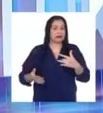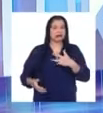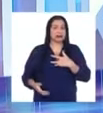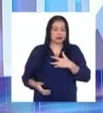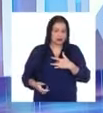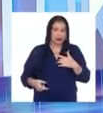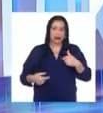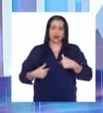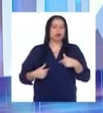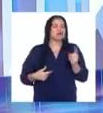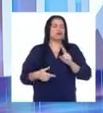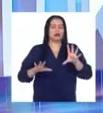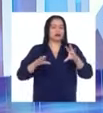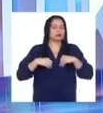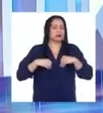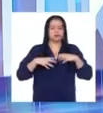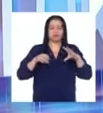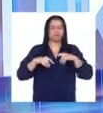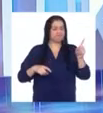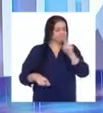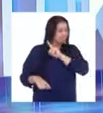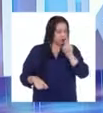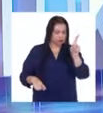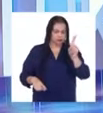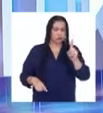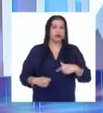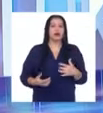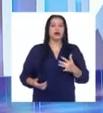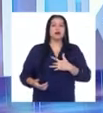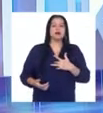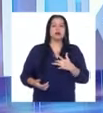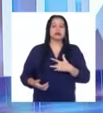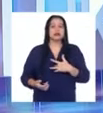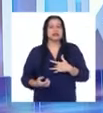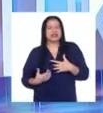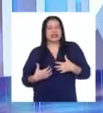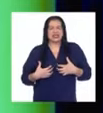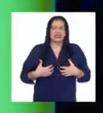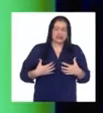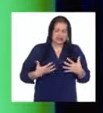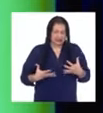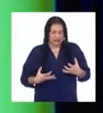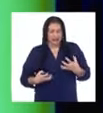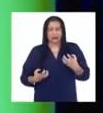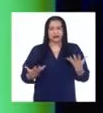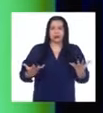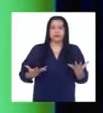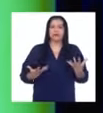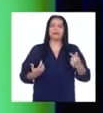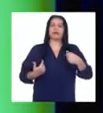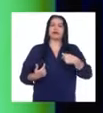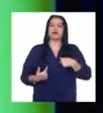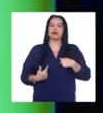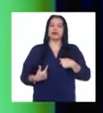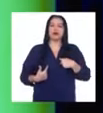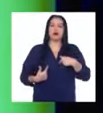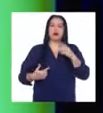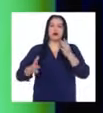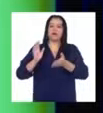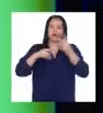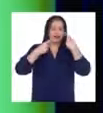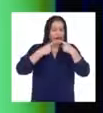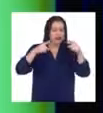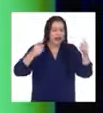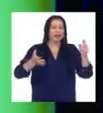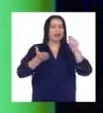Me negué a aceptarlo. Me sentía destrozada y me hice todas las terapias